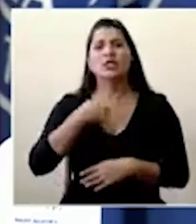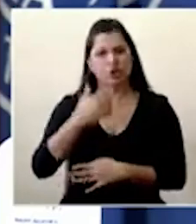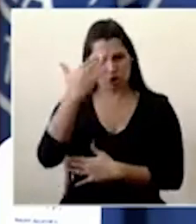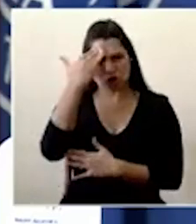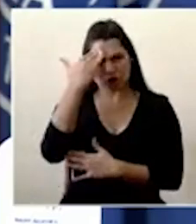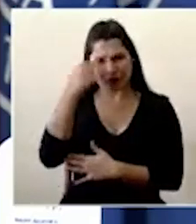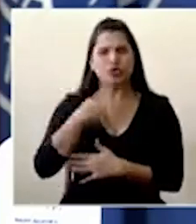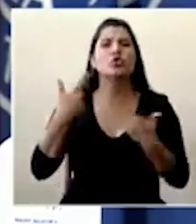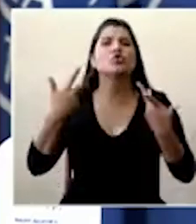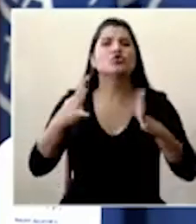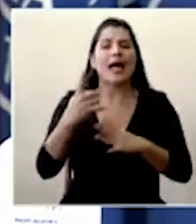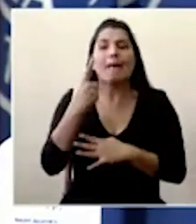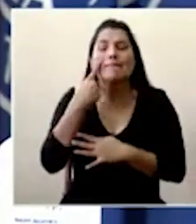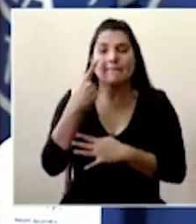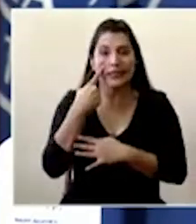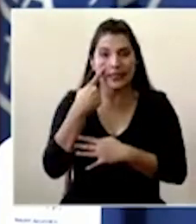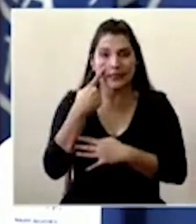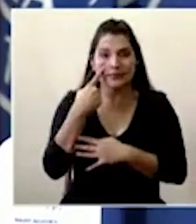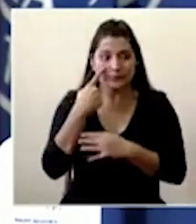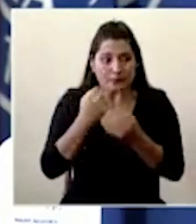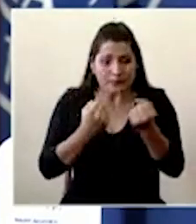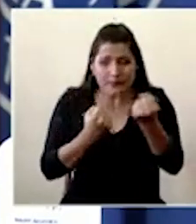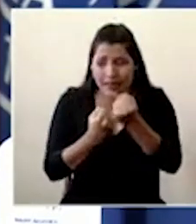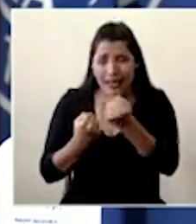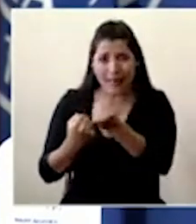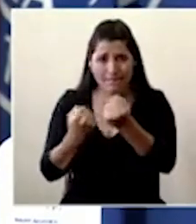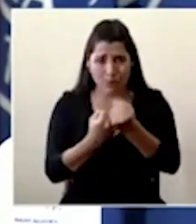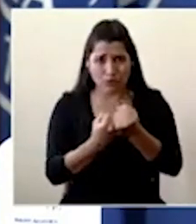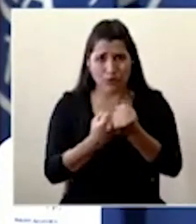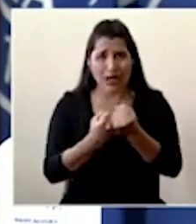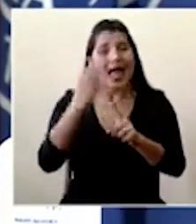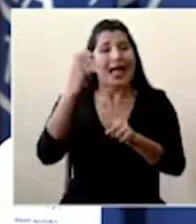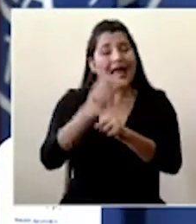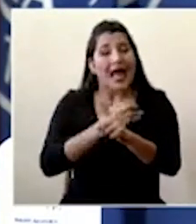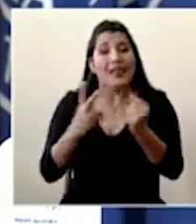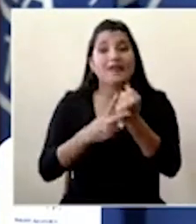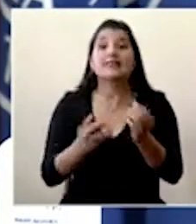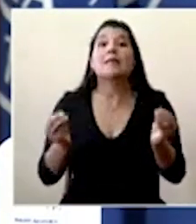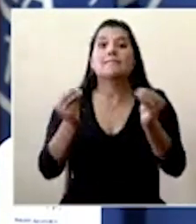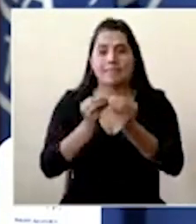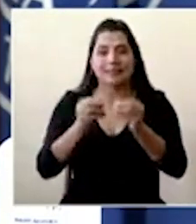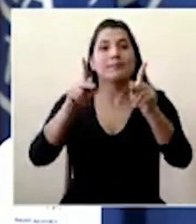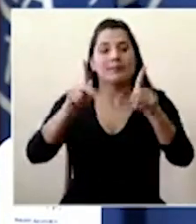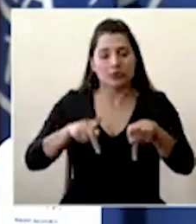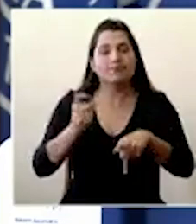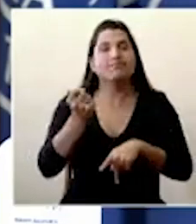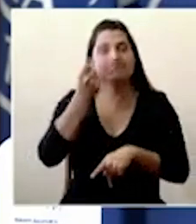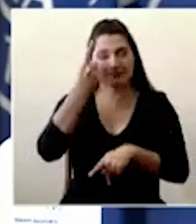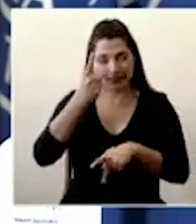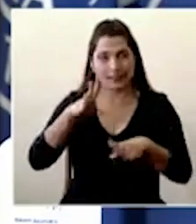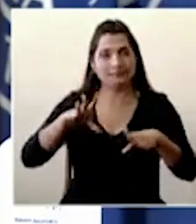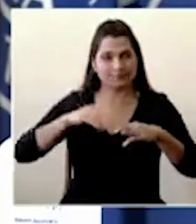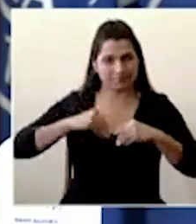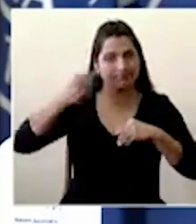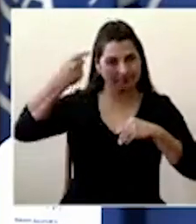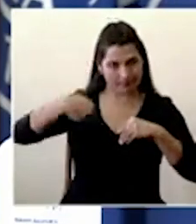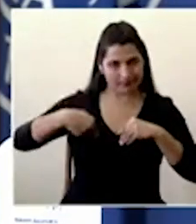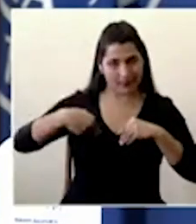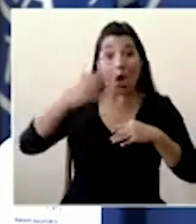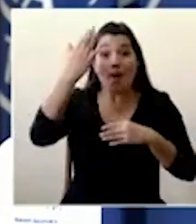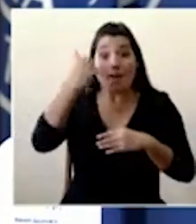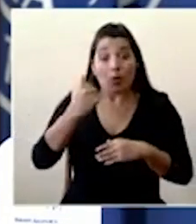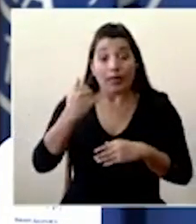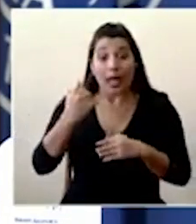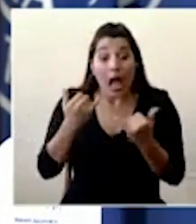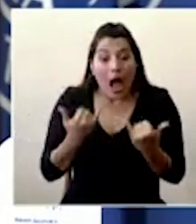visto la respuesta que se está generando de gente que está cada vez haciendo ya más atención a los llamados que hemos estado haciendo porque